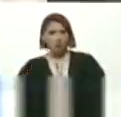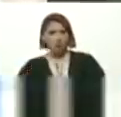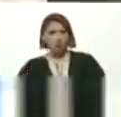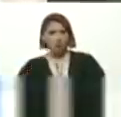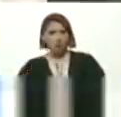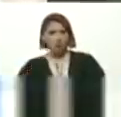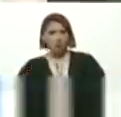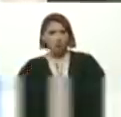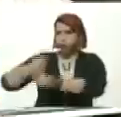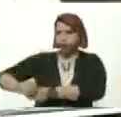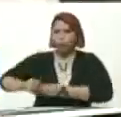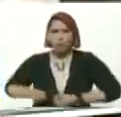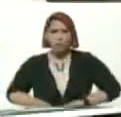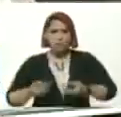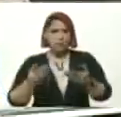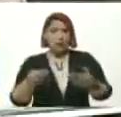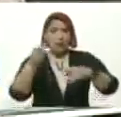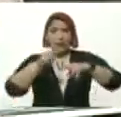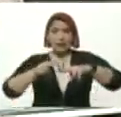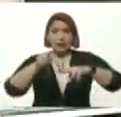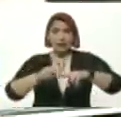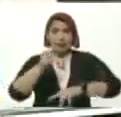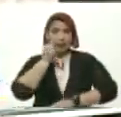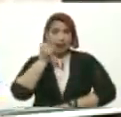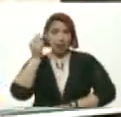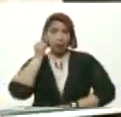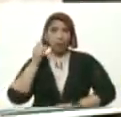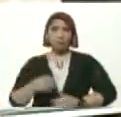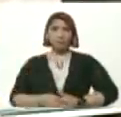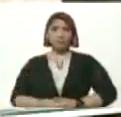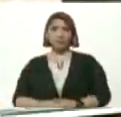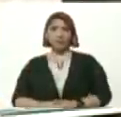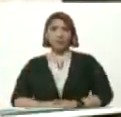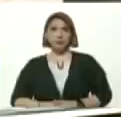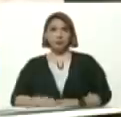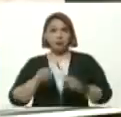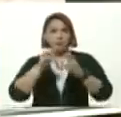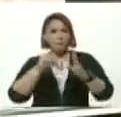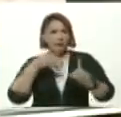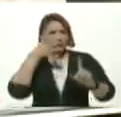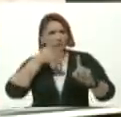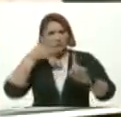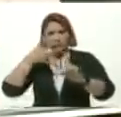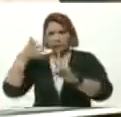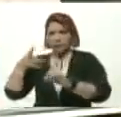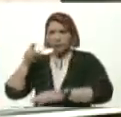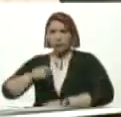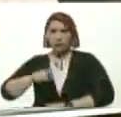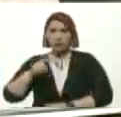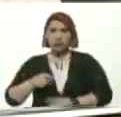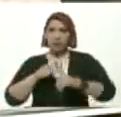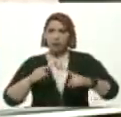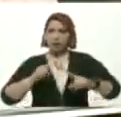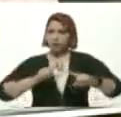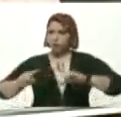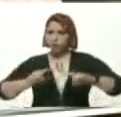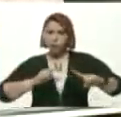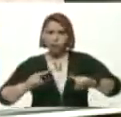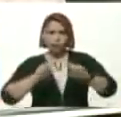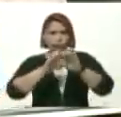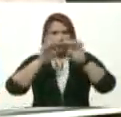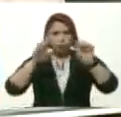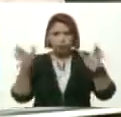Darle Al Niño A La Niña La Metodología Necesaria Para La Instrucción Para La